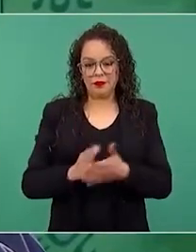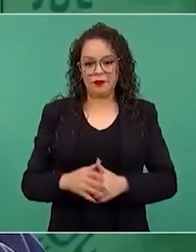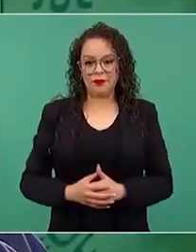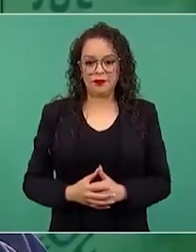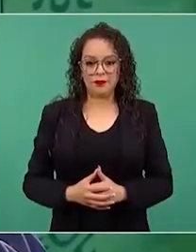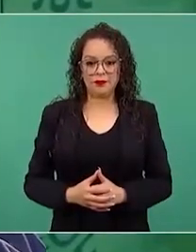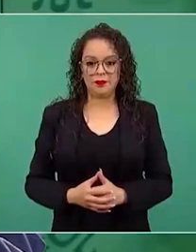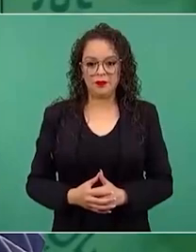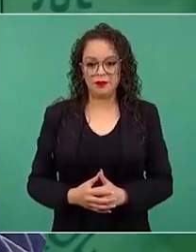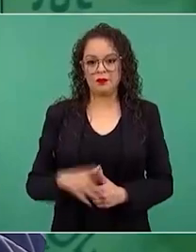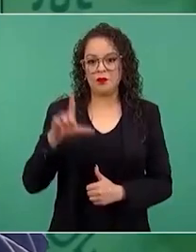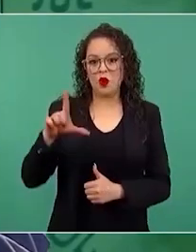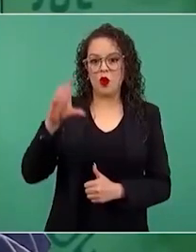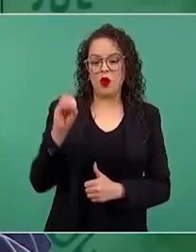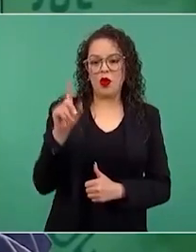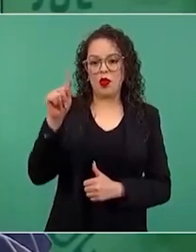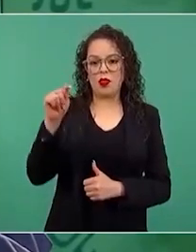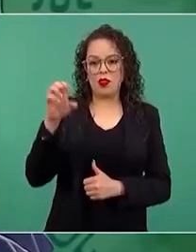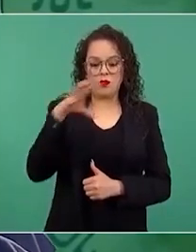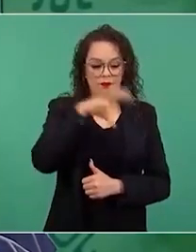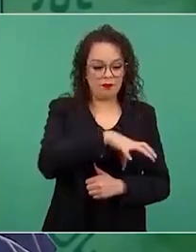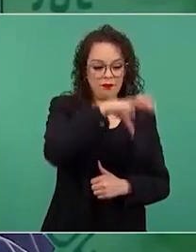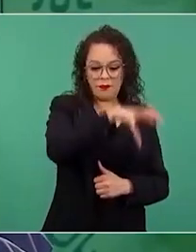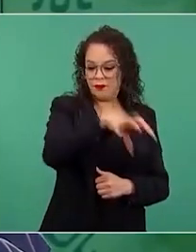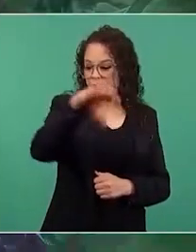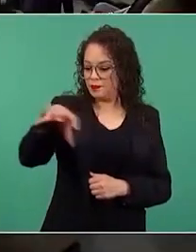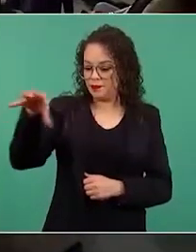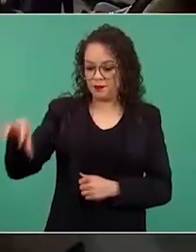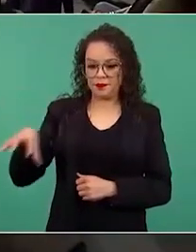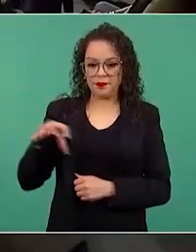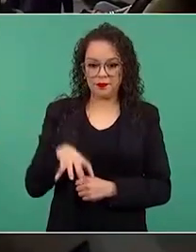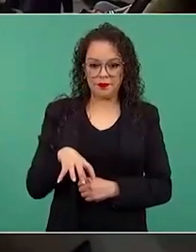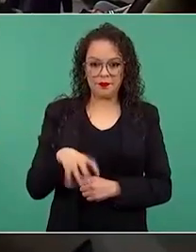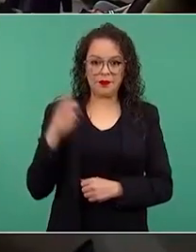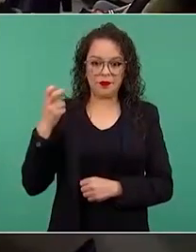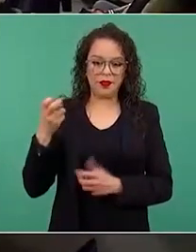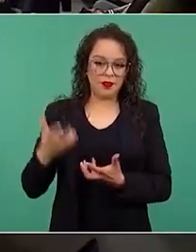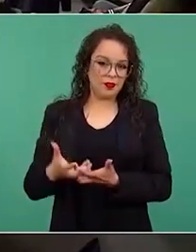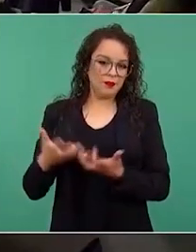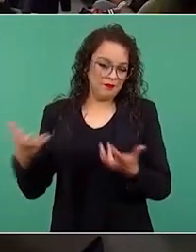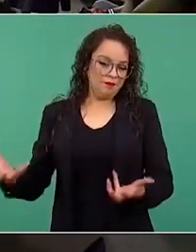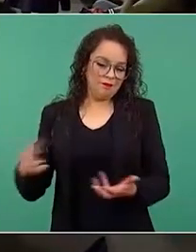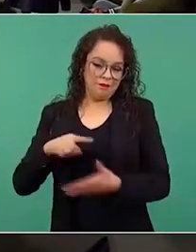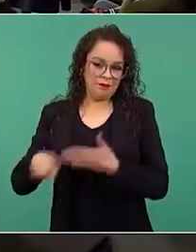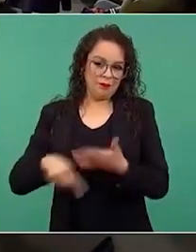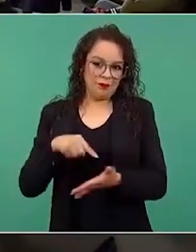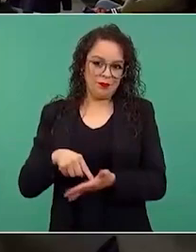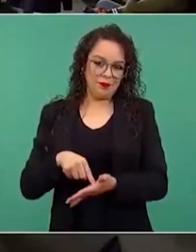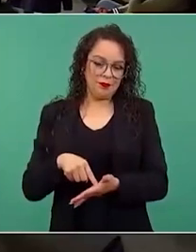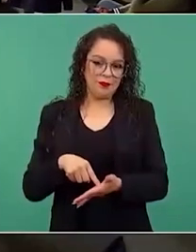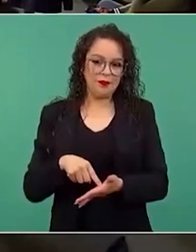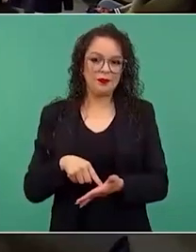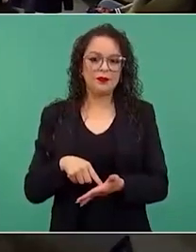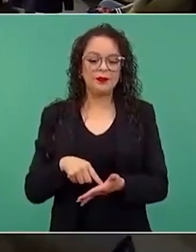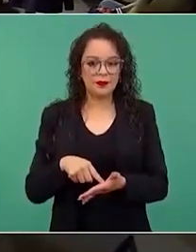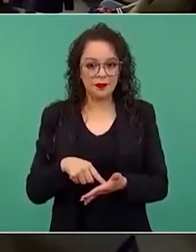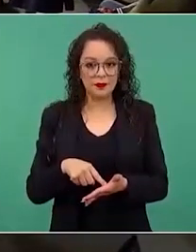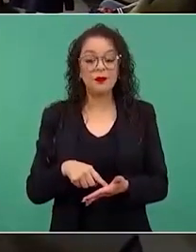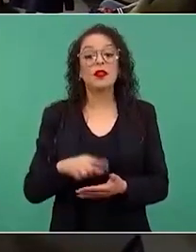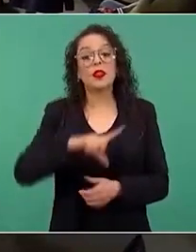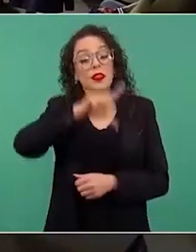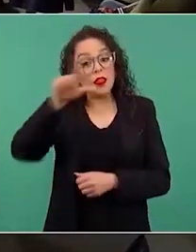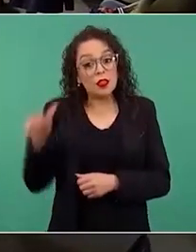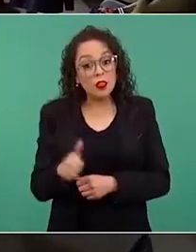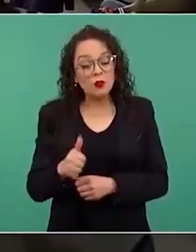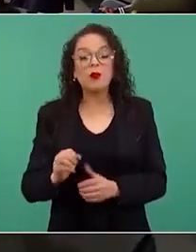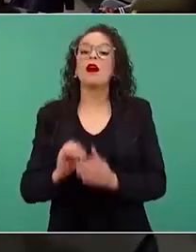hacer lotes en el terreno. y rifarlo,